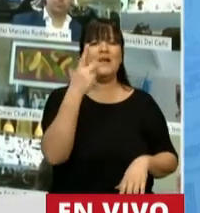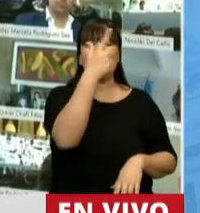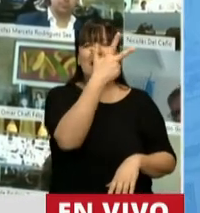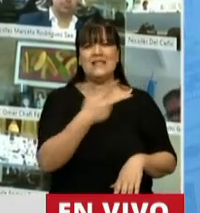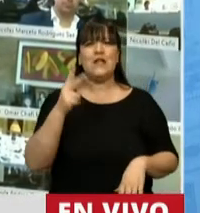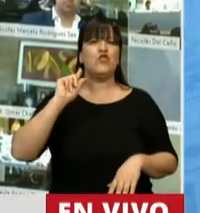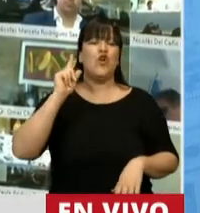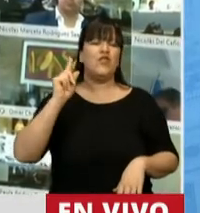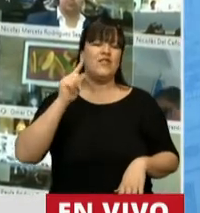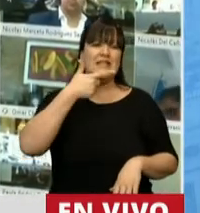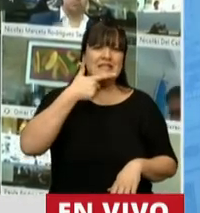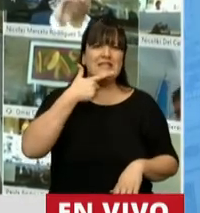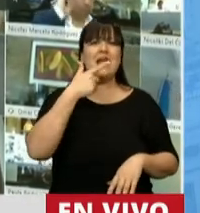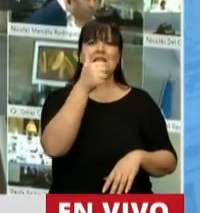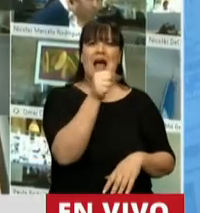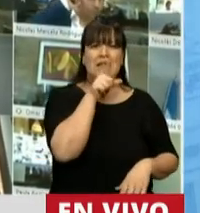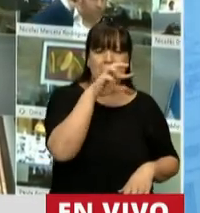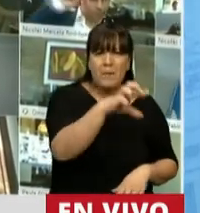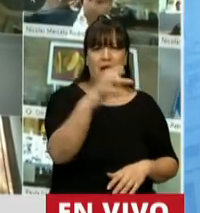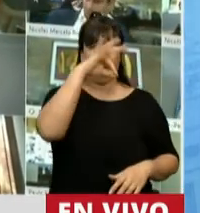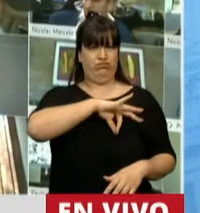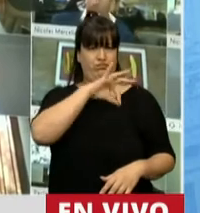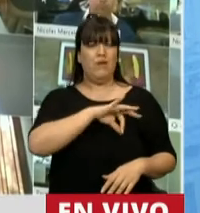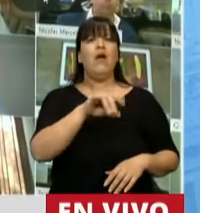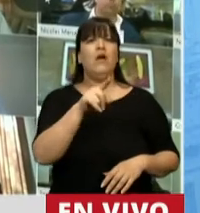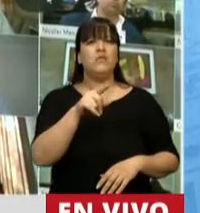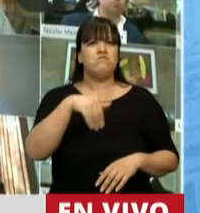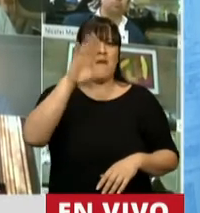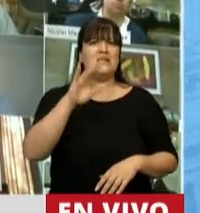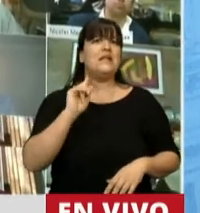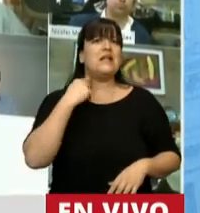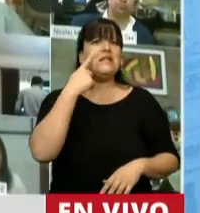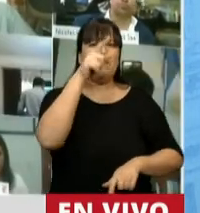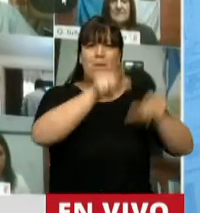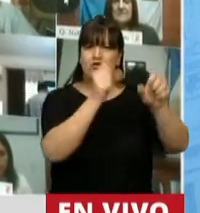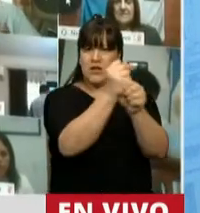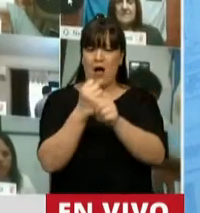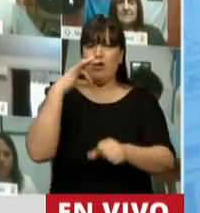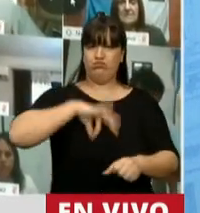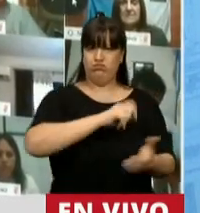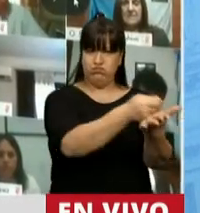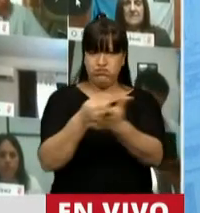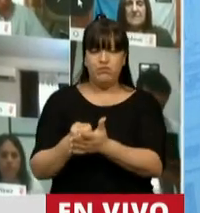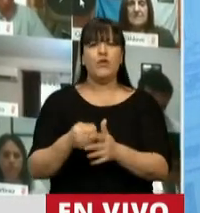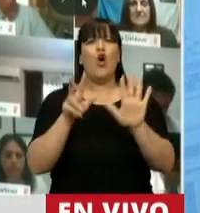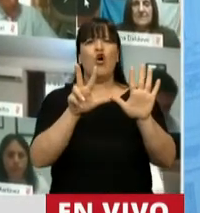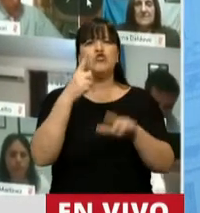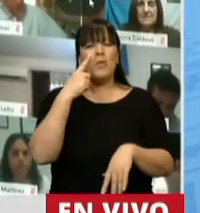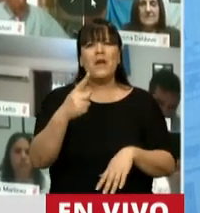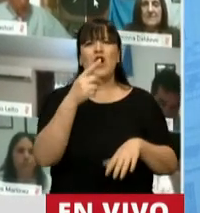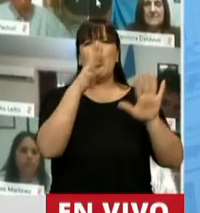millones de ATP salarios, más de 150.000 cordobeses lo recibieron, 11.919 millones